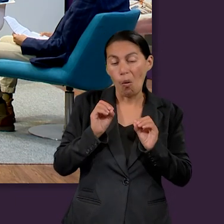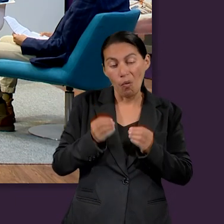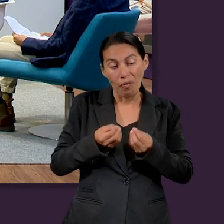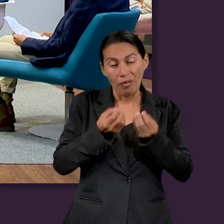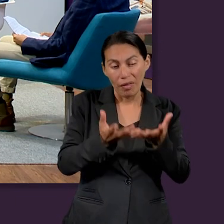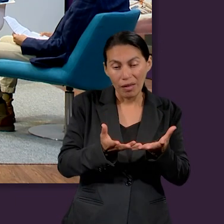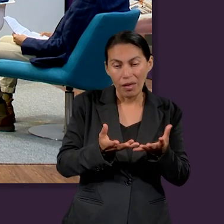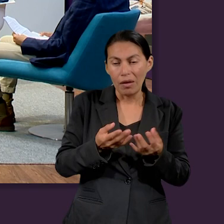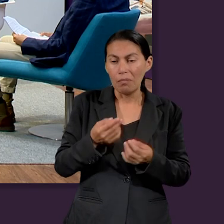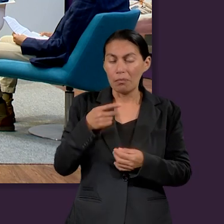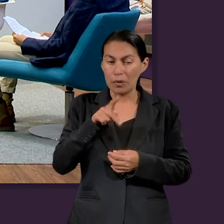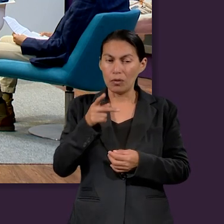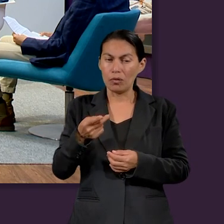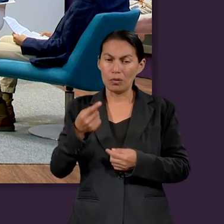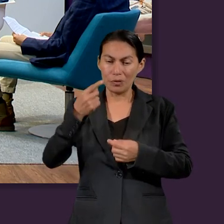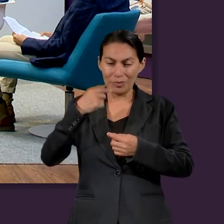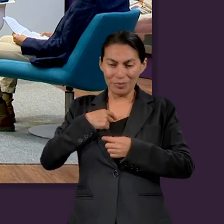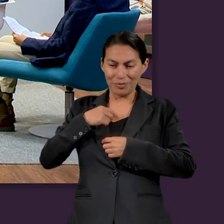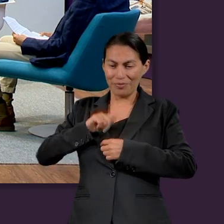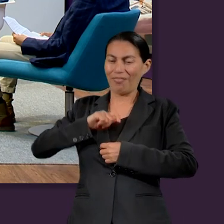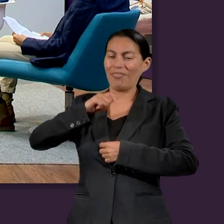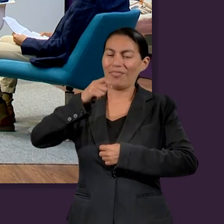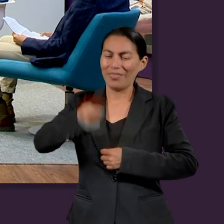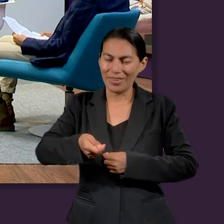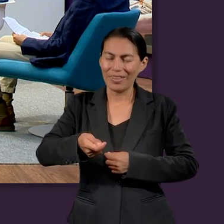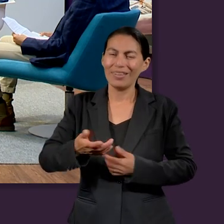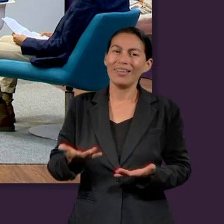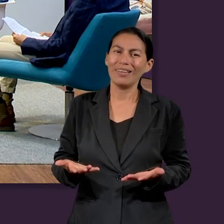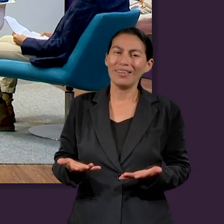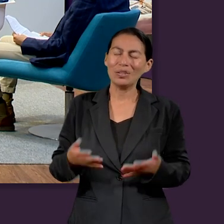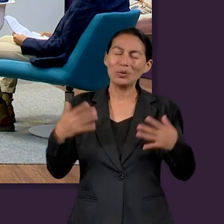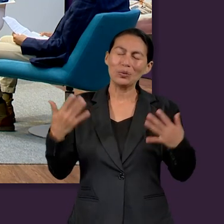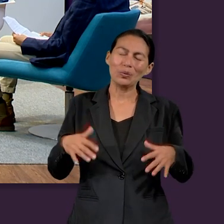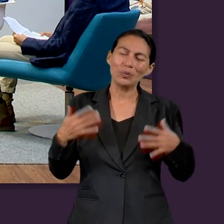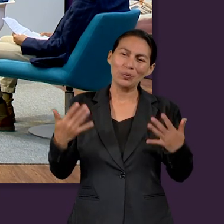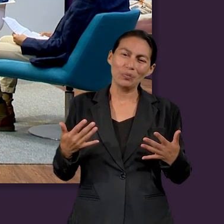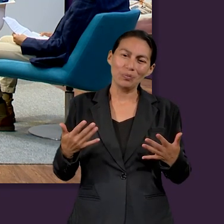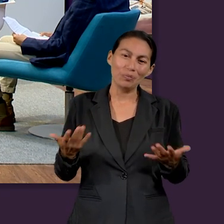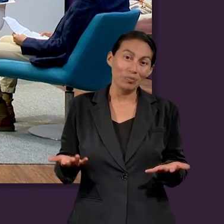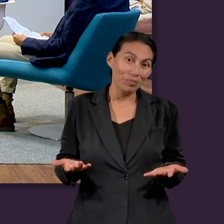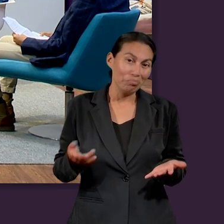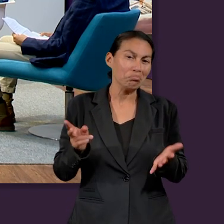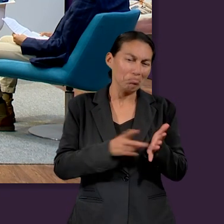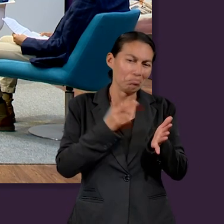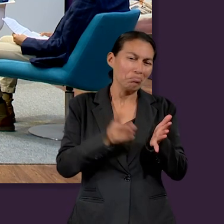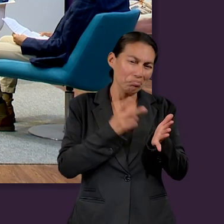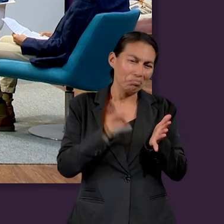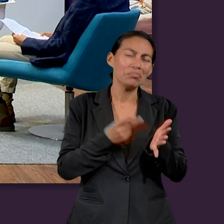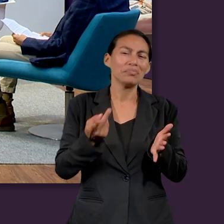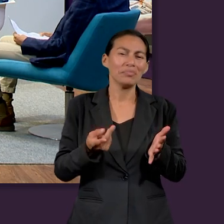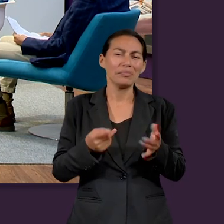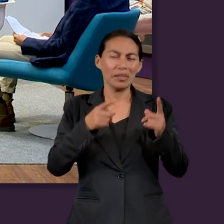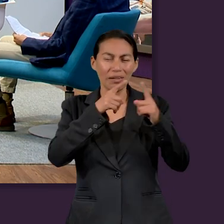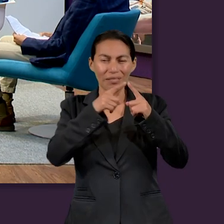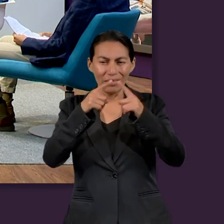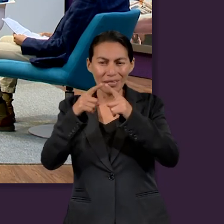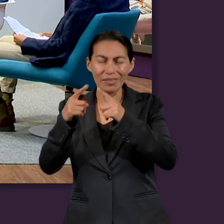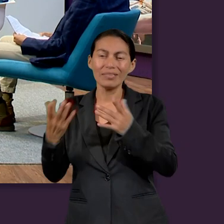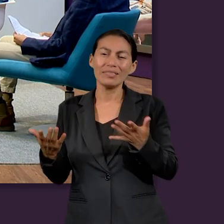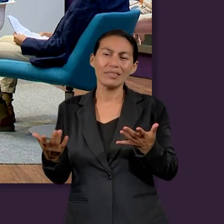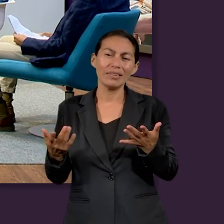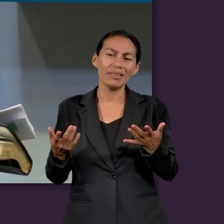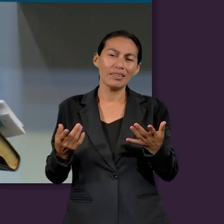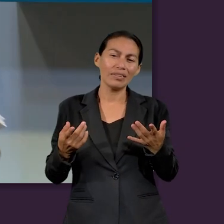y que fueron bendecidos? Pues, muchas veces, tanto en la